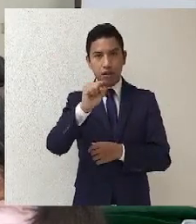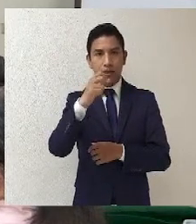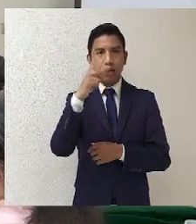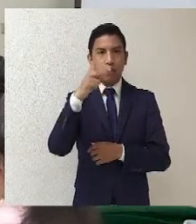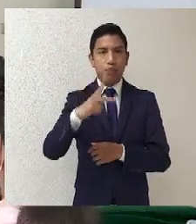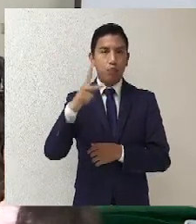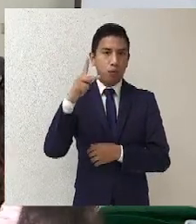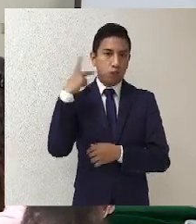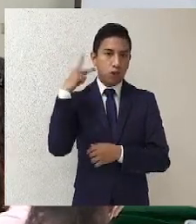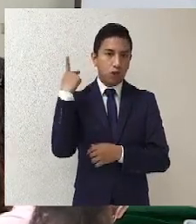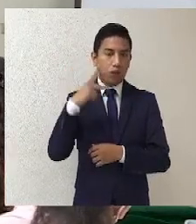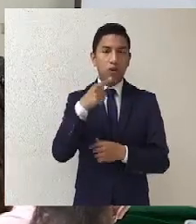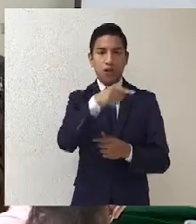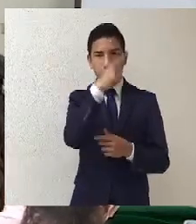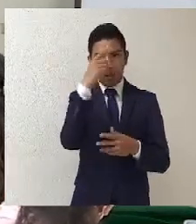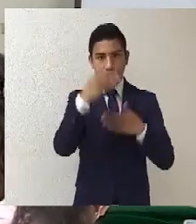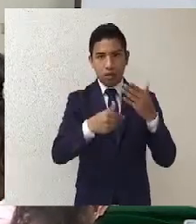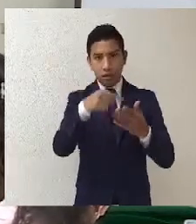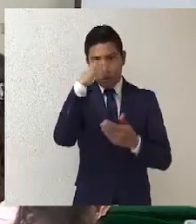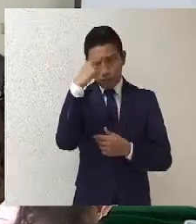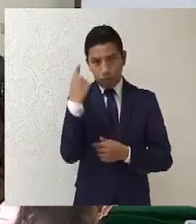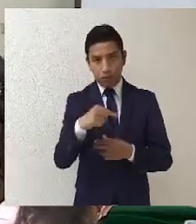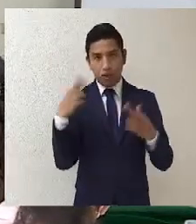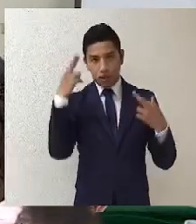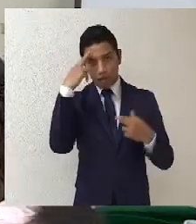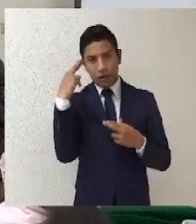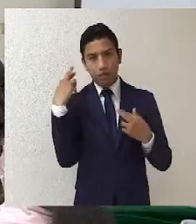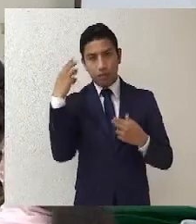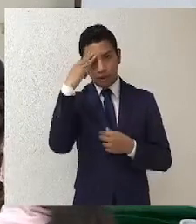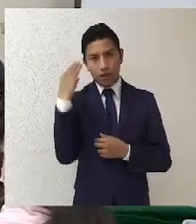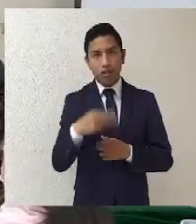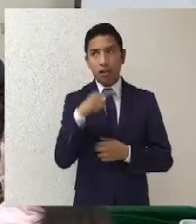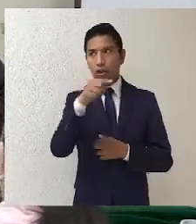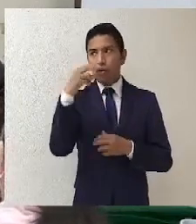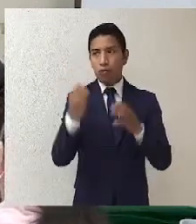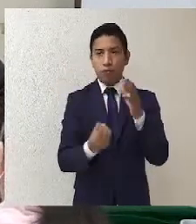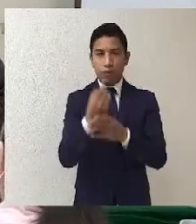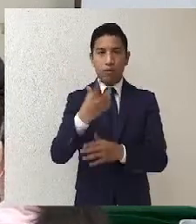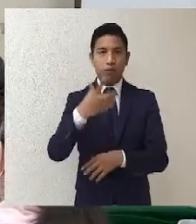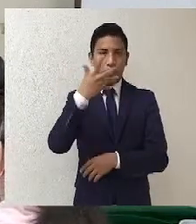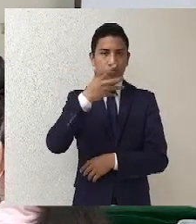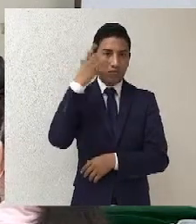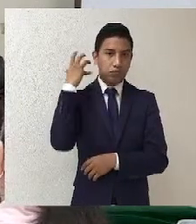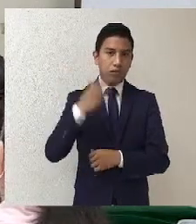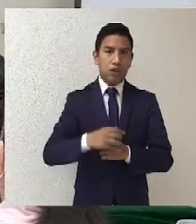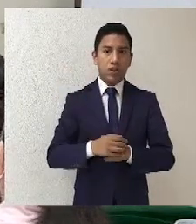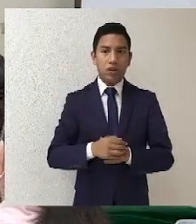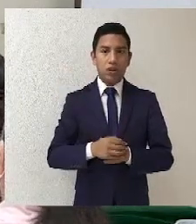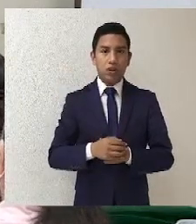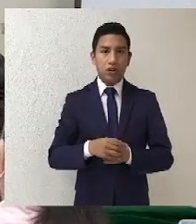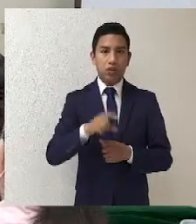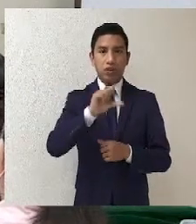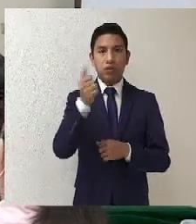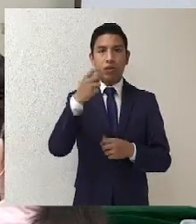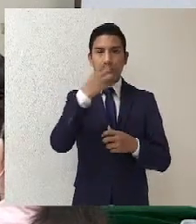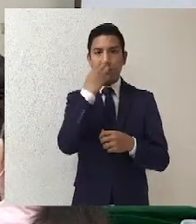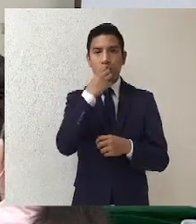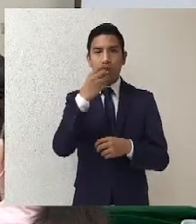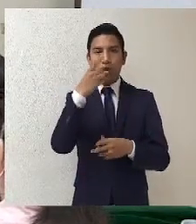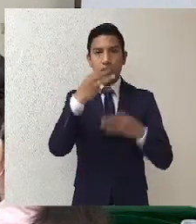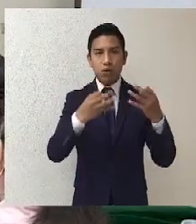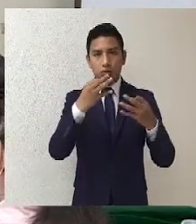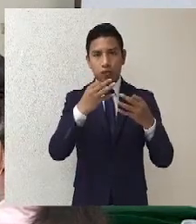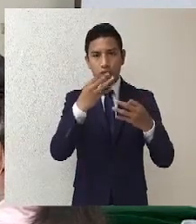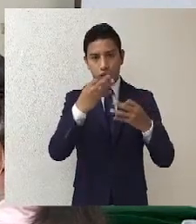estudios de maestría en Derecho Procesal Constitucional por la Universidad Autónoma de Nuevo León y Derecho Electoral por la Escuela Judicial Electoral del Tribunal